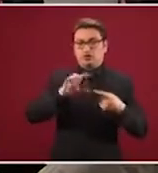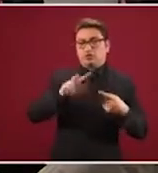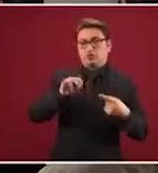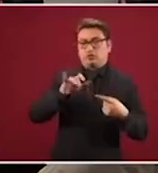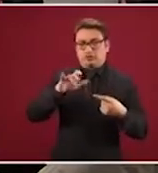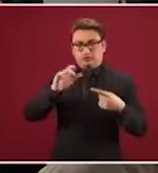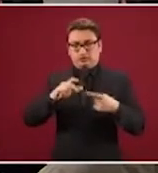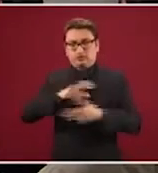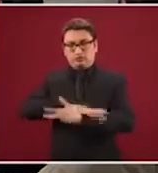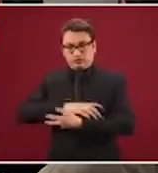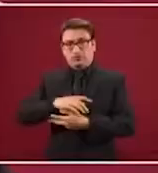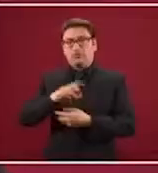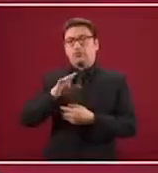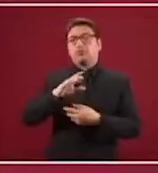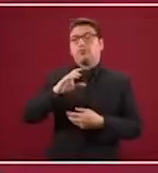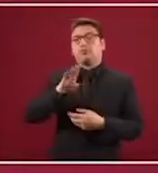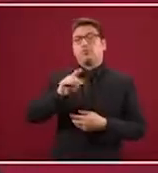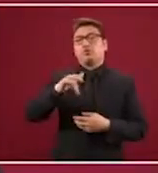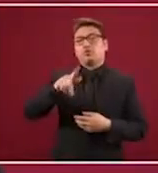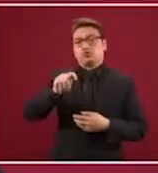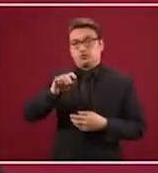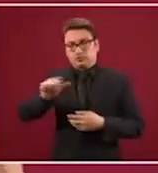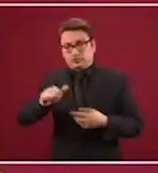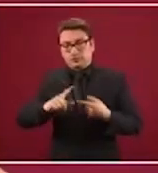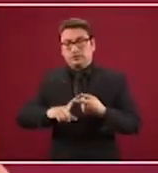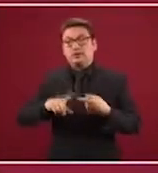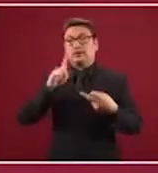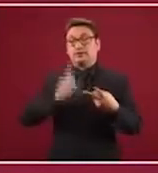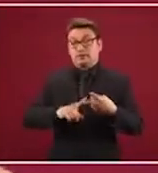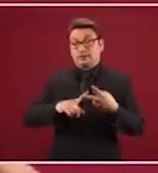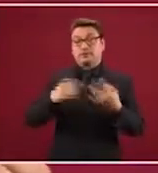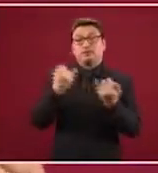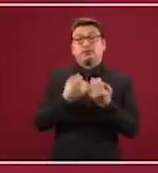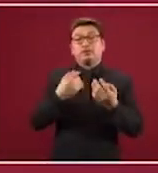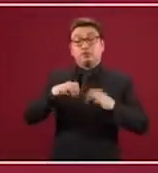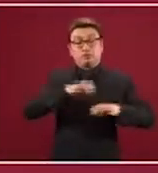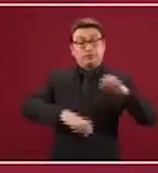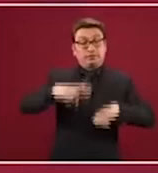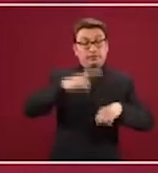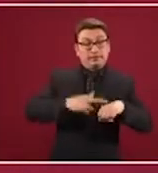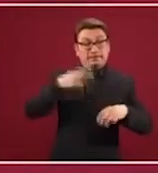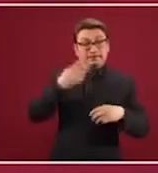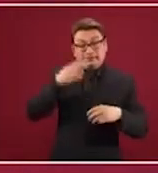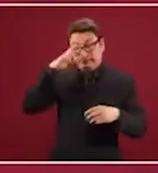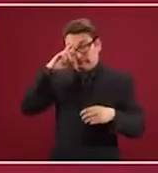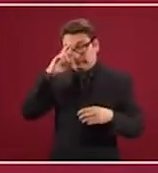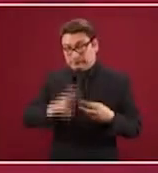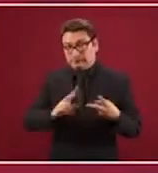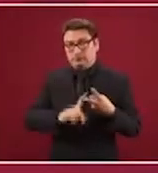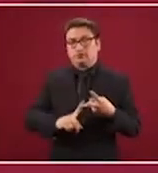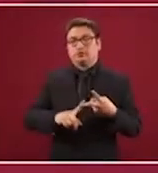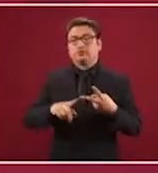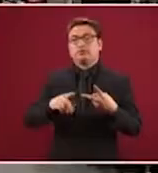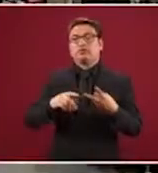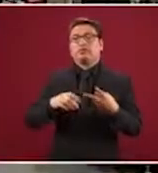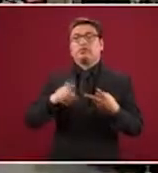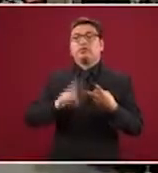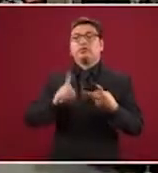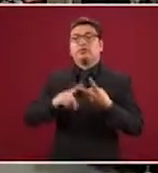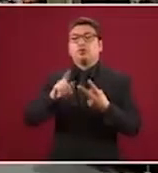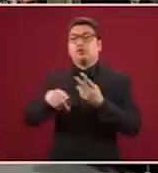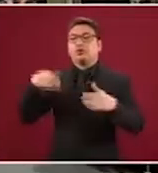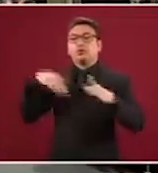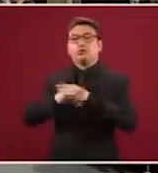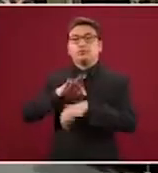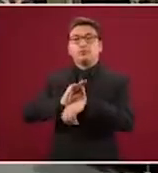Pacto de Bogotá, respecto a la representación de los países y la inmunidad diplomática y el